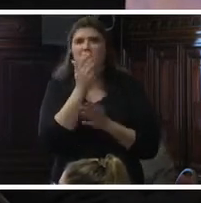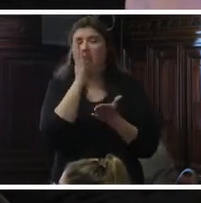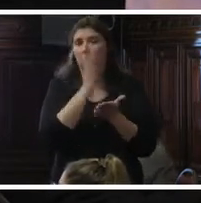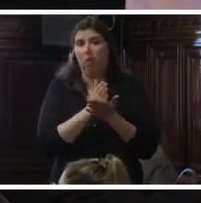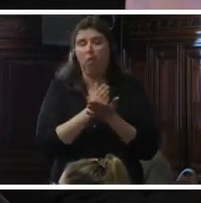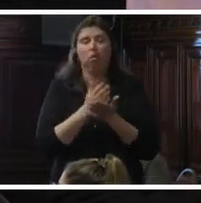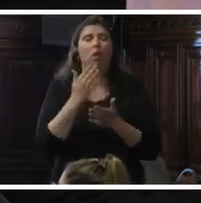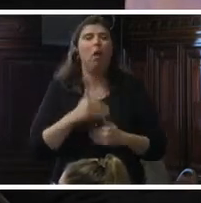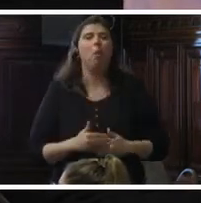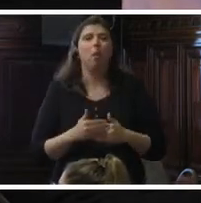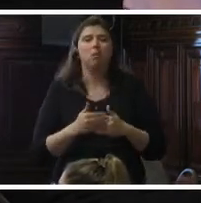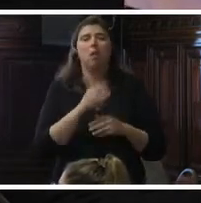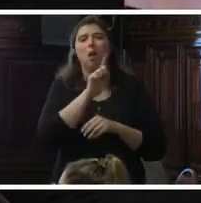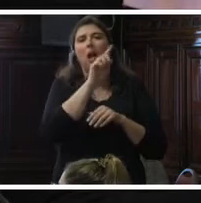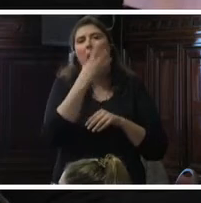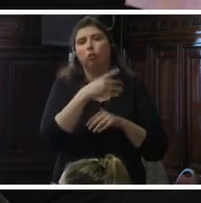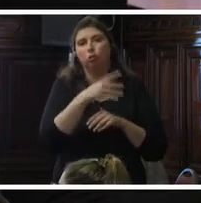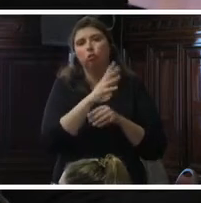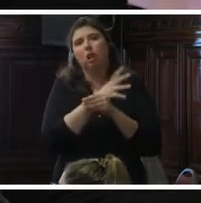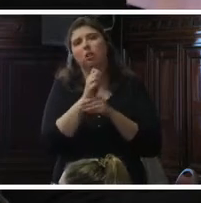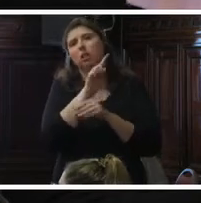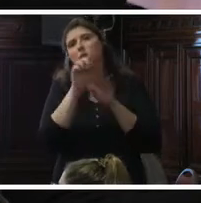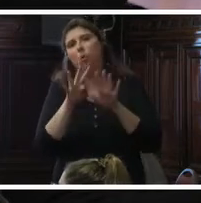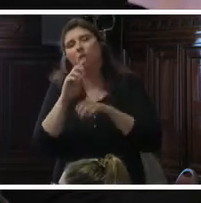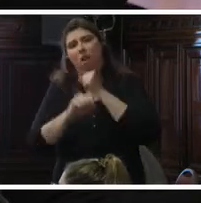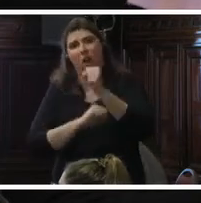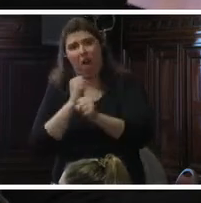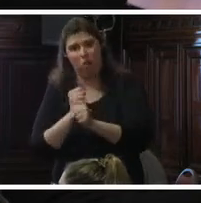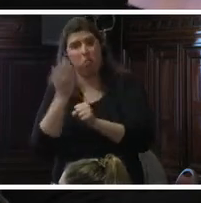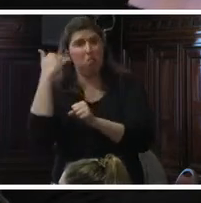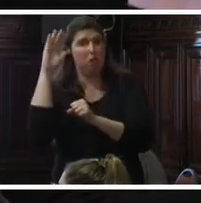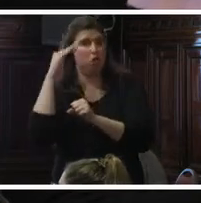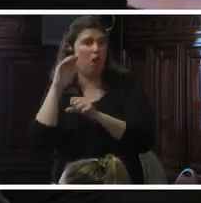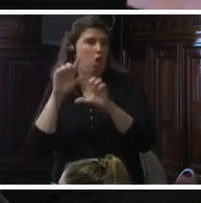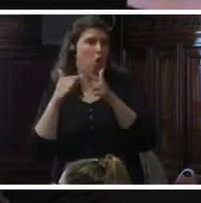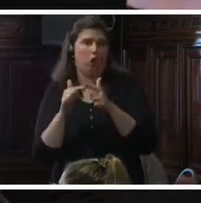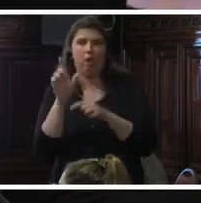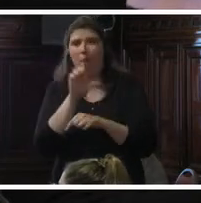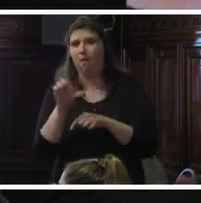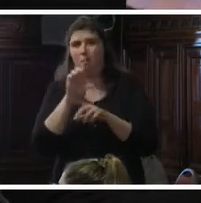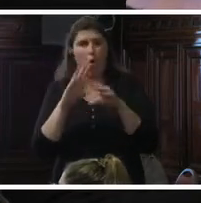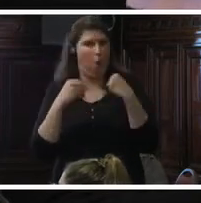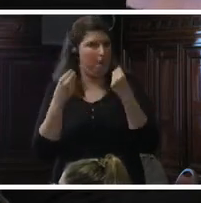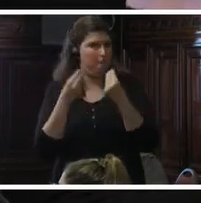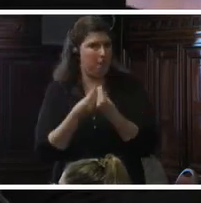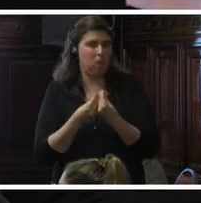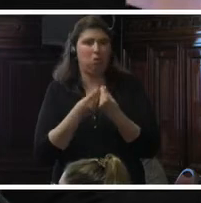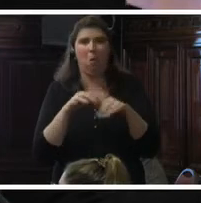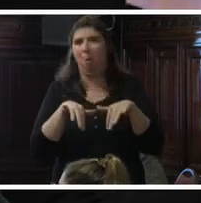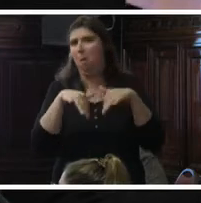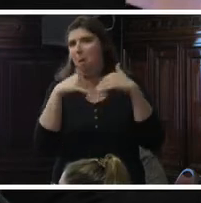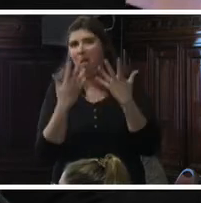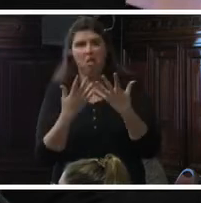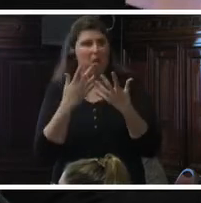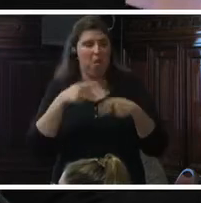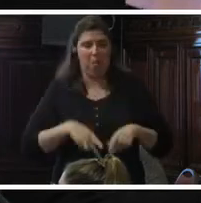adolescencia entre los 14 y 19 años de edad y la mayoría no tenía enseñanza básica completa o utilizaba cualquier método para evitar